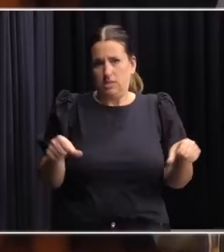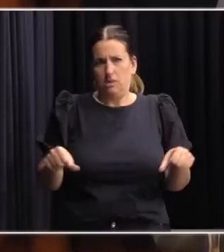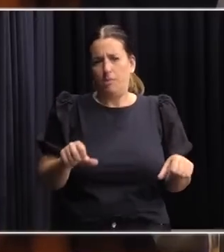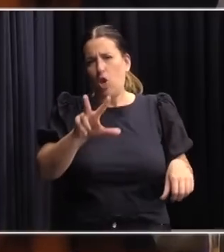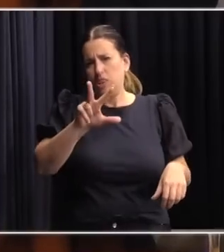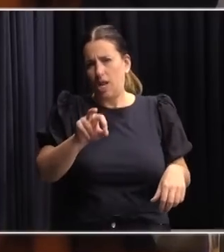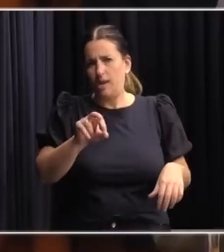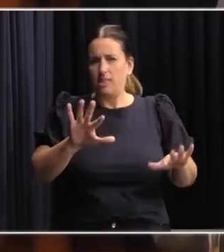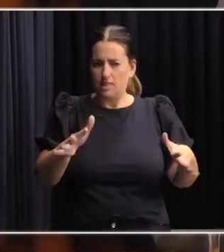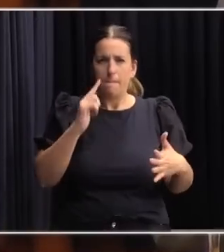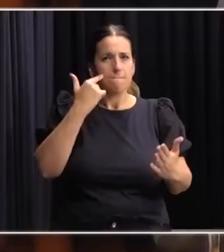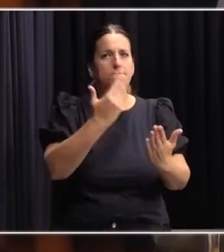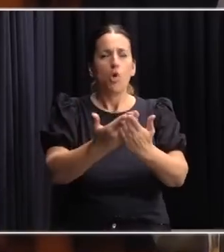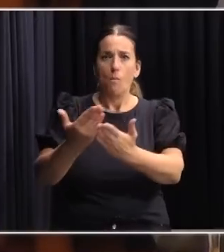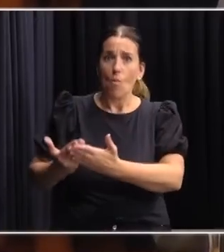de 30,